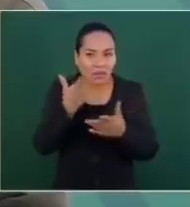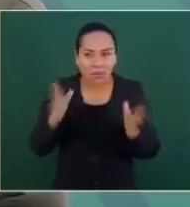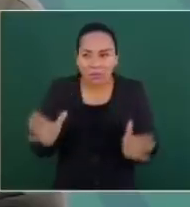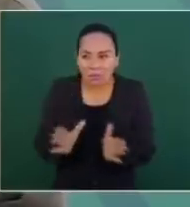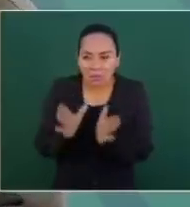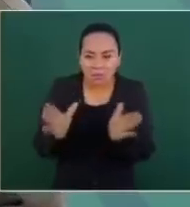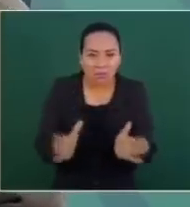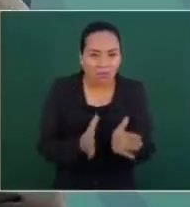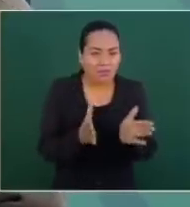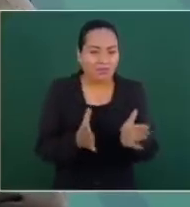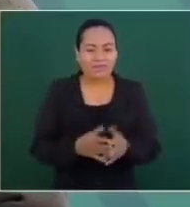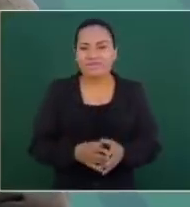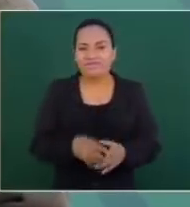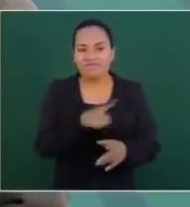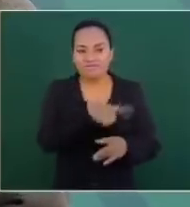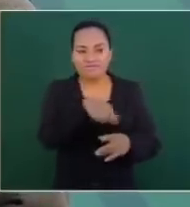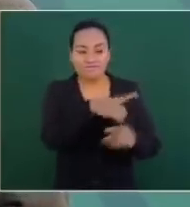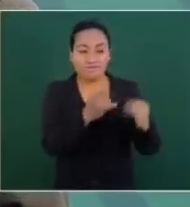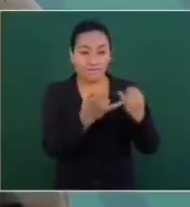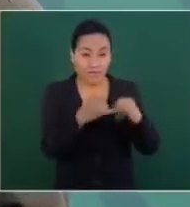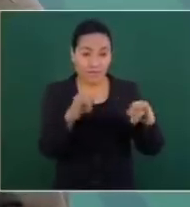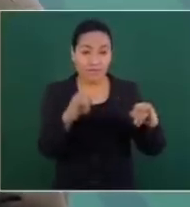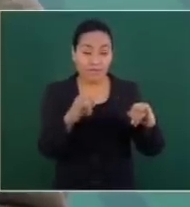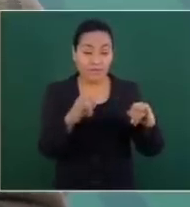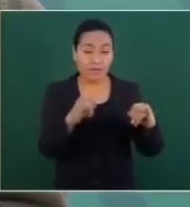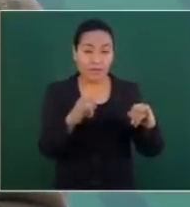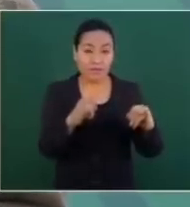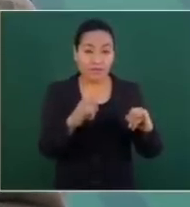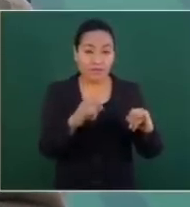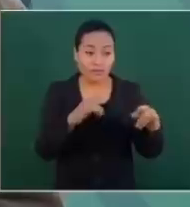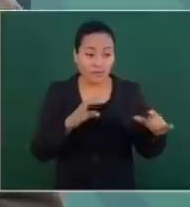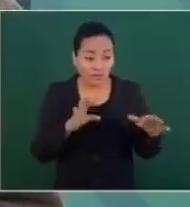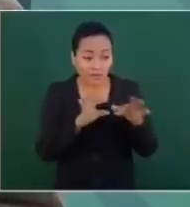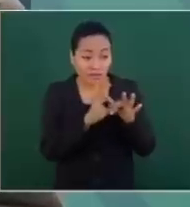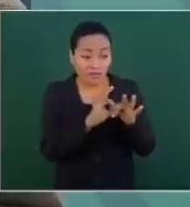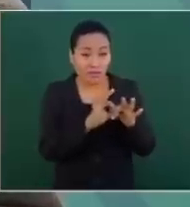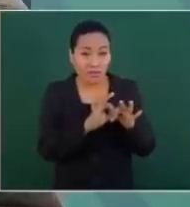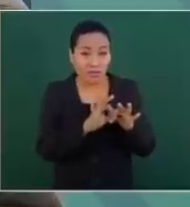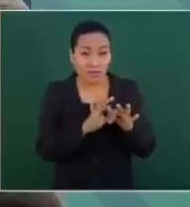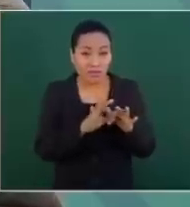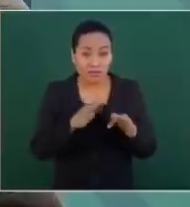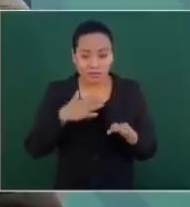que tienen vinculación con nosotros y no,